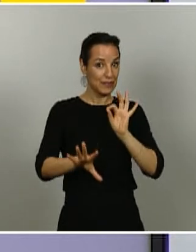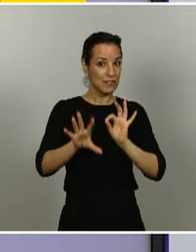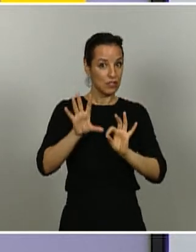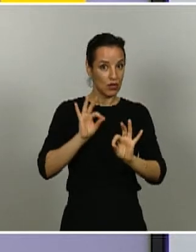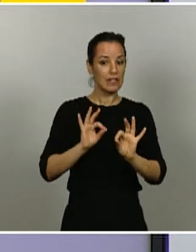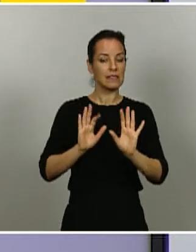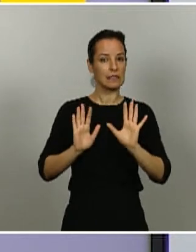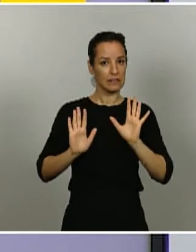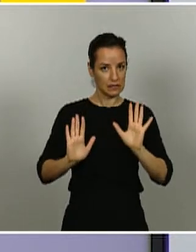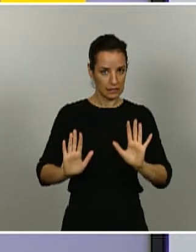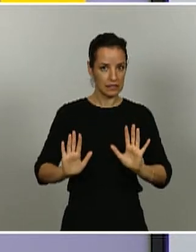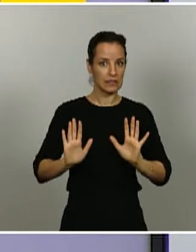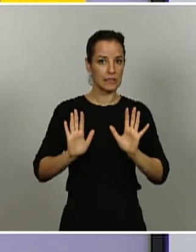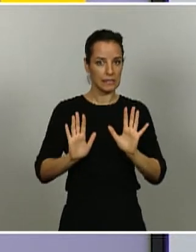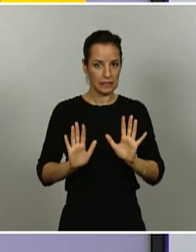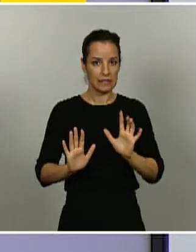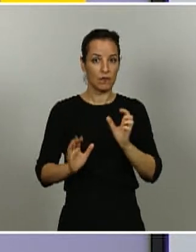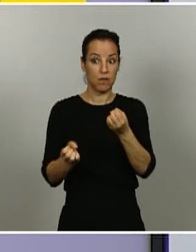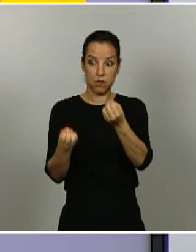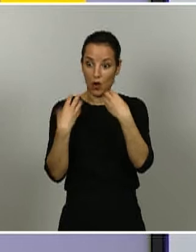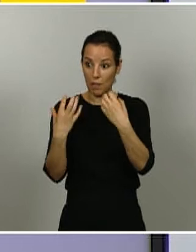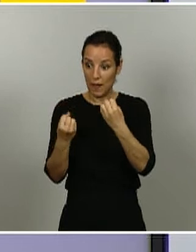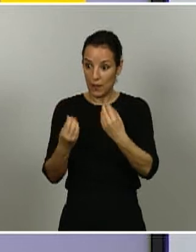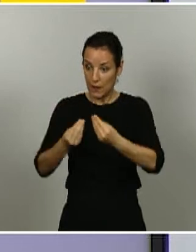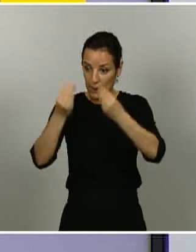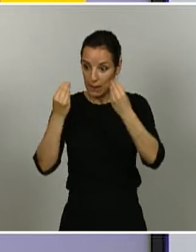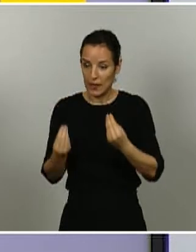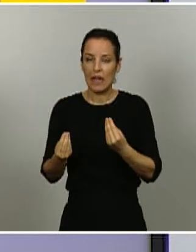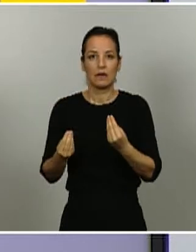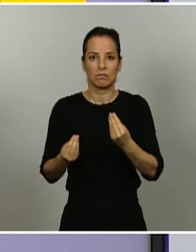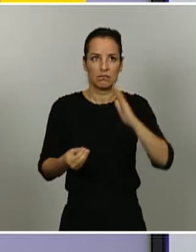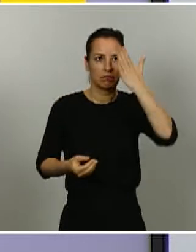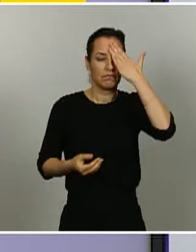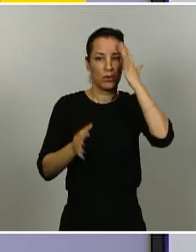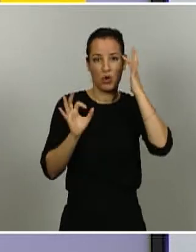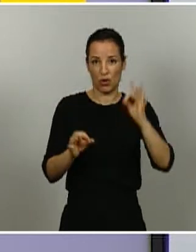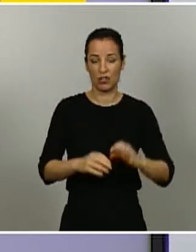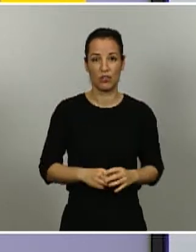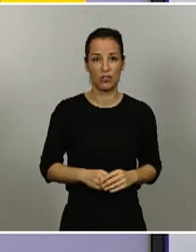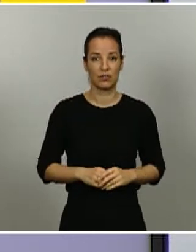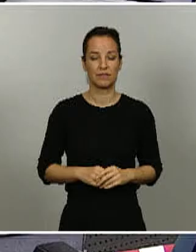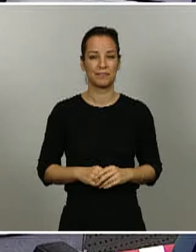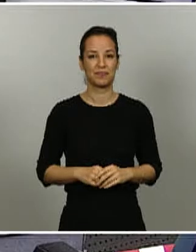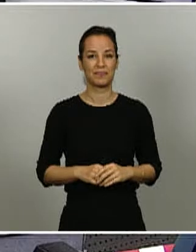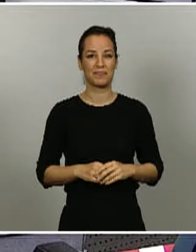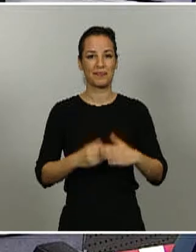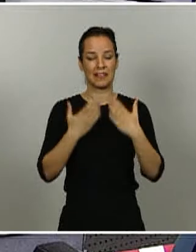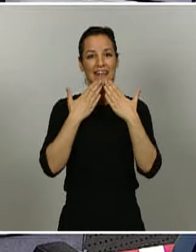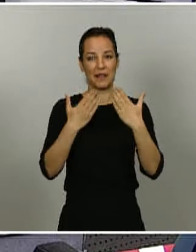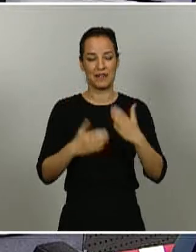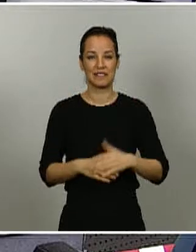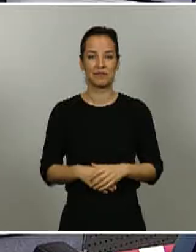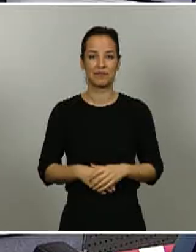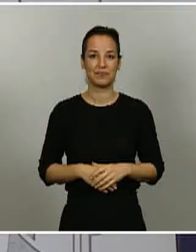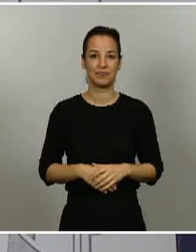mayor parte o con la mayor información disponible son absolutamente sensatos. Muchas gracias, Ana Isabel. Yo creo